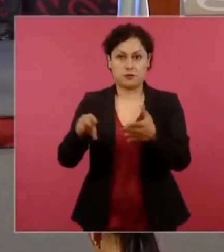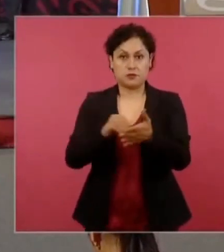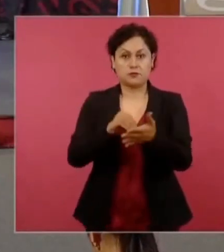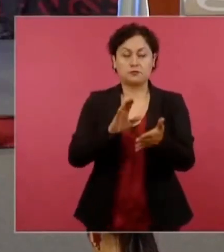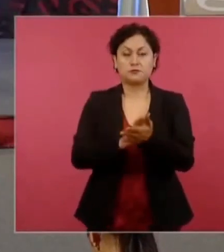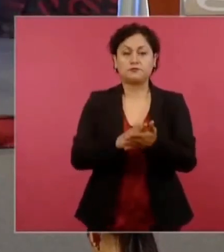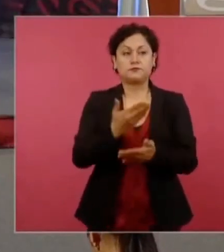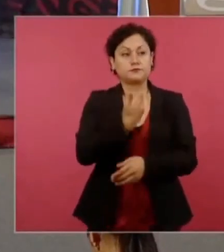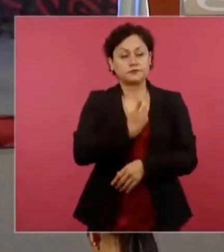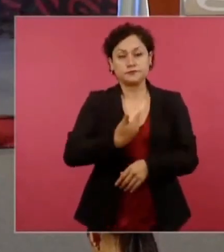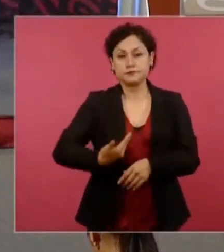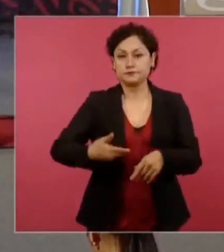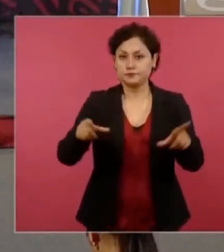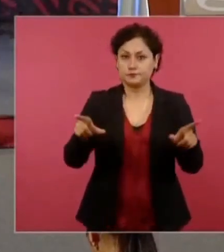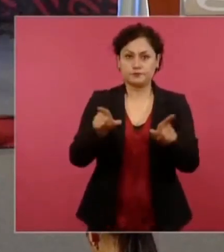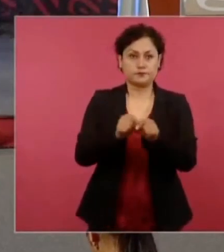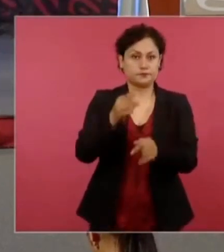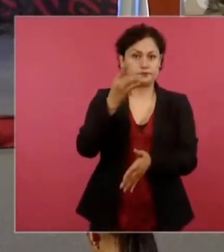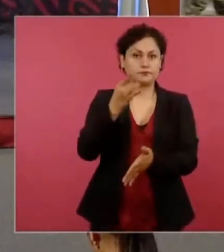micrófono a mi general secretario.